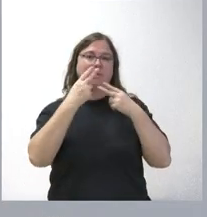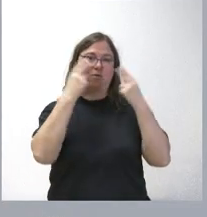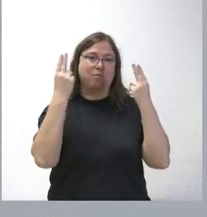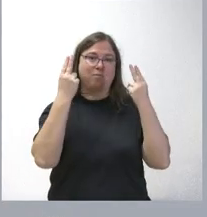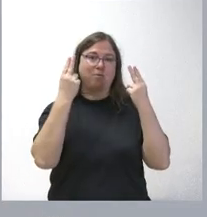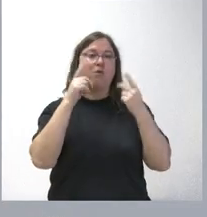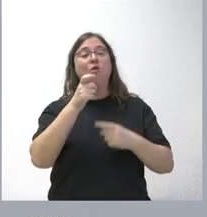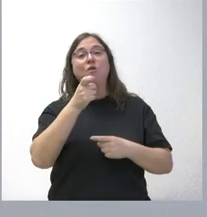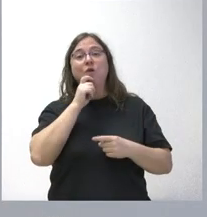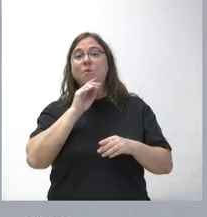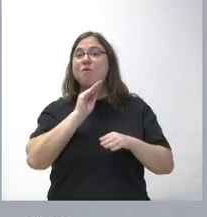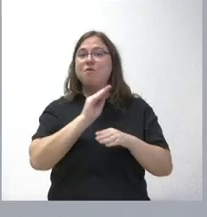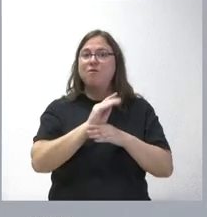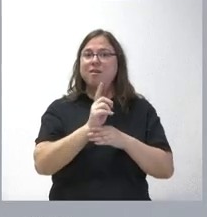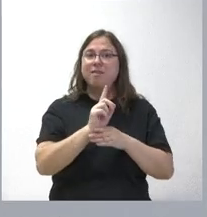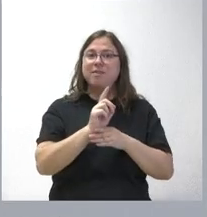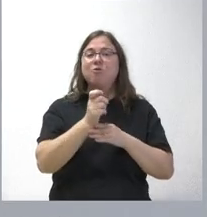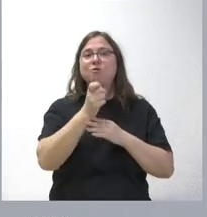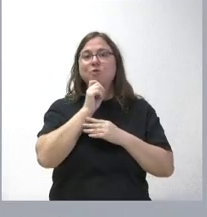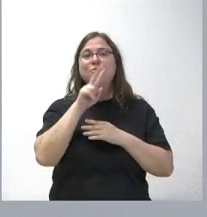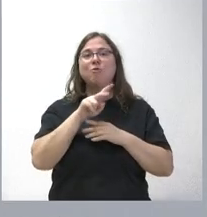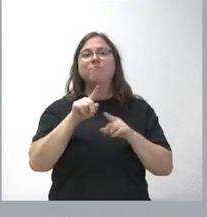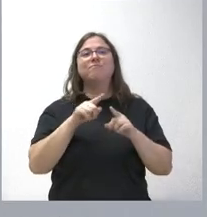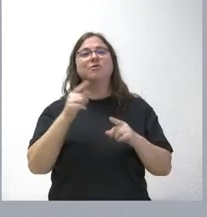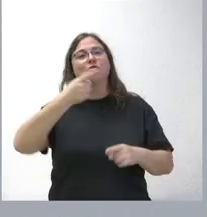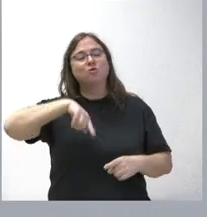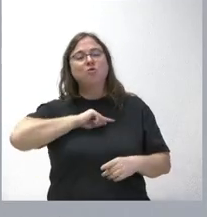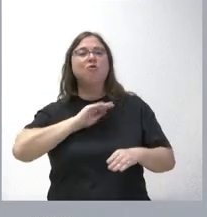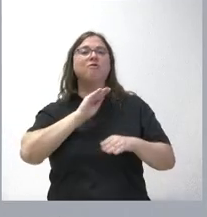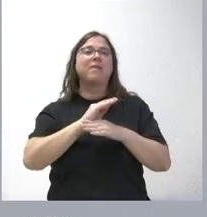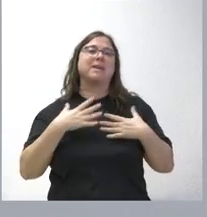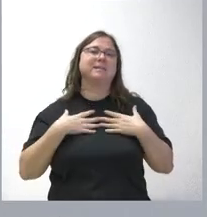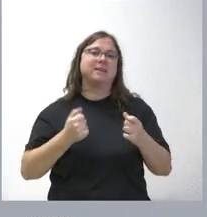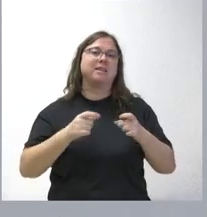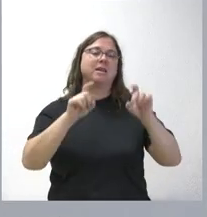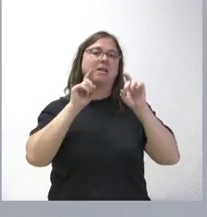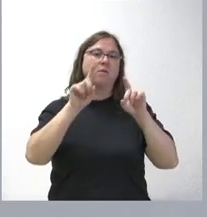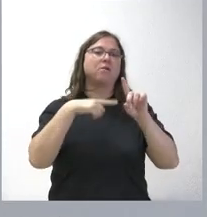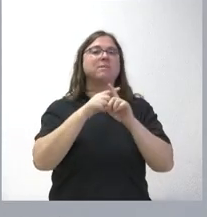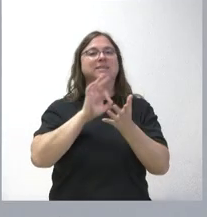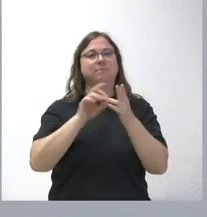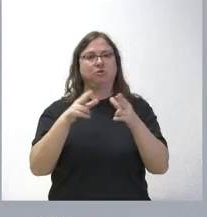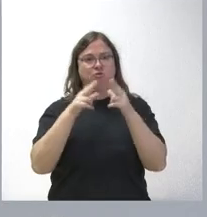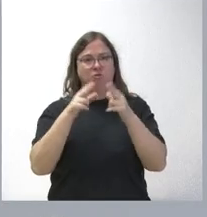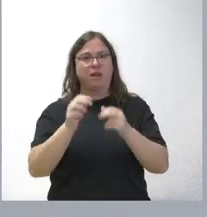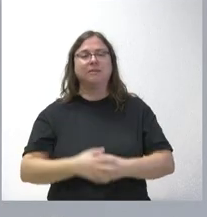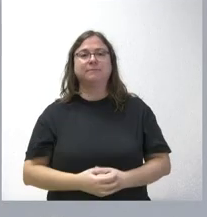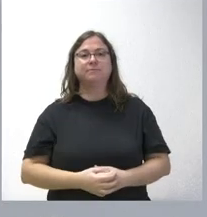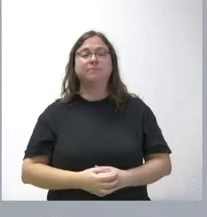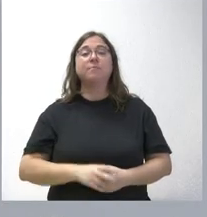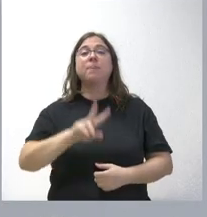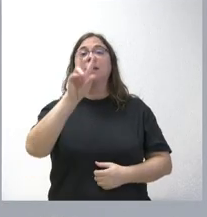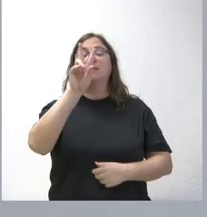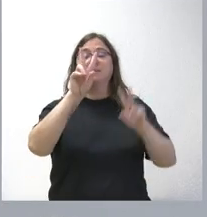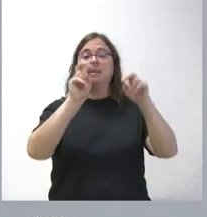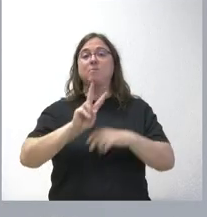se financia la comunidad, se trata de cómo financiamos la sanidad, la educación o los servicios sociales. En relación con el segundo de los